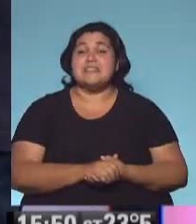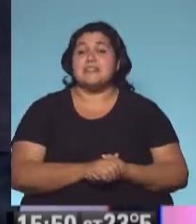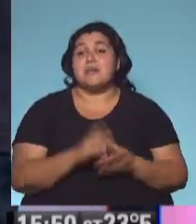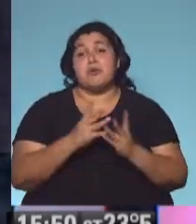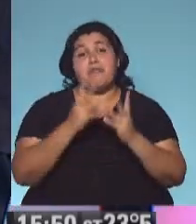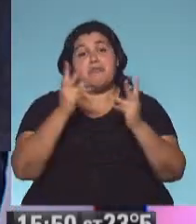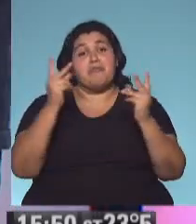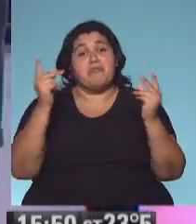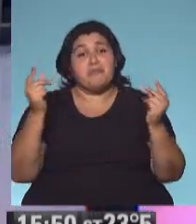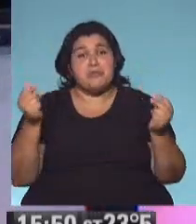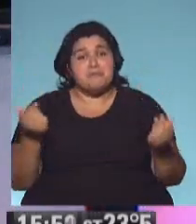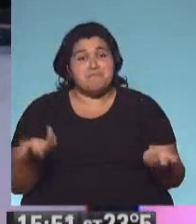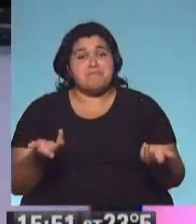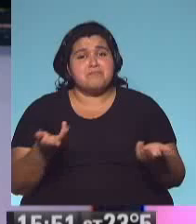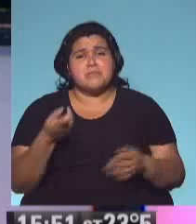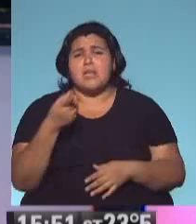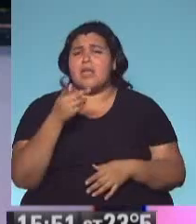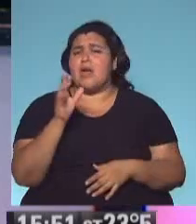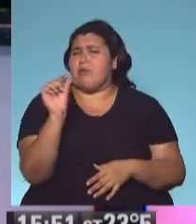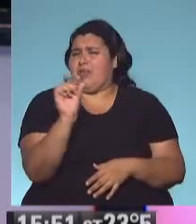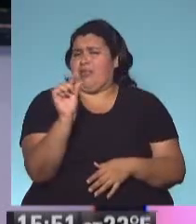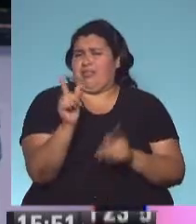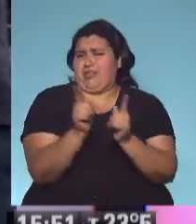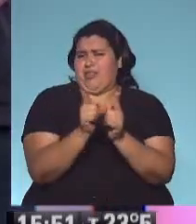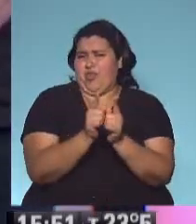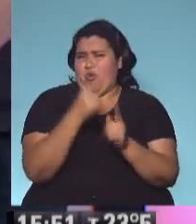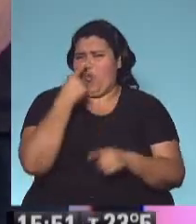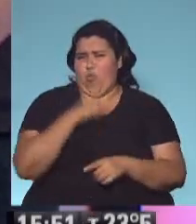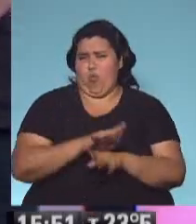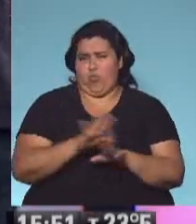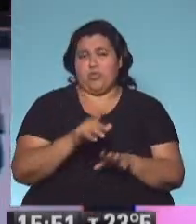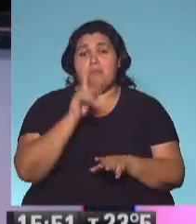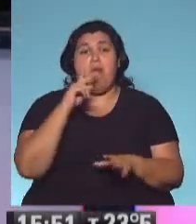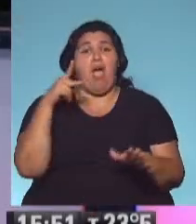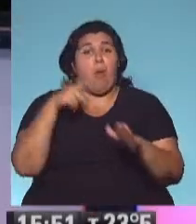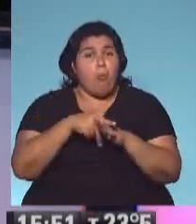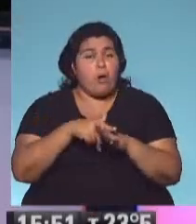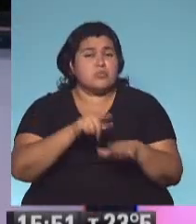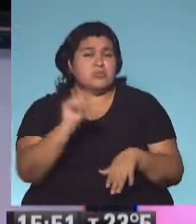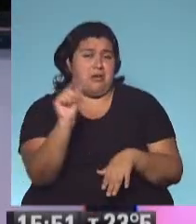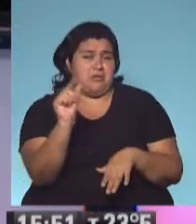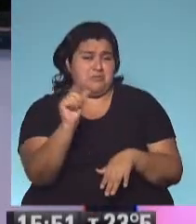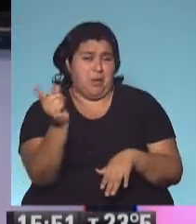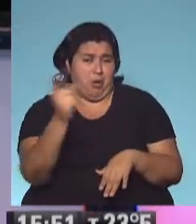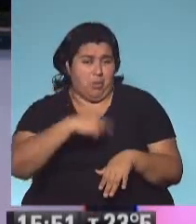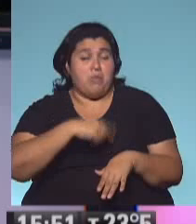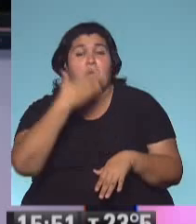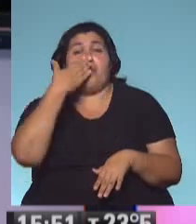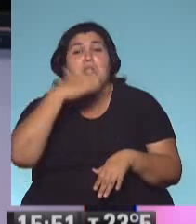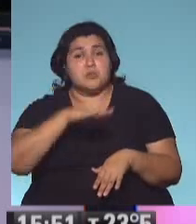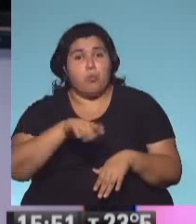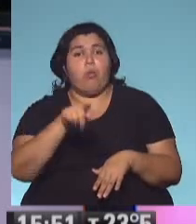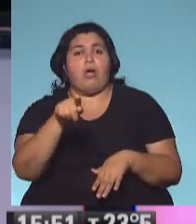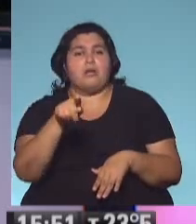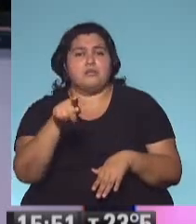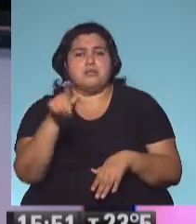el programa, pero nos queda un pedacito más, un pedacito chiquitito. Vamos a hacer una pausa y después nos despedimos y Darío